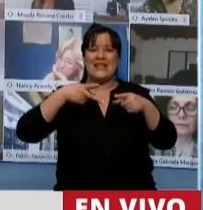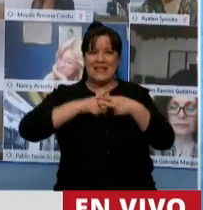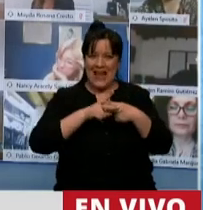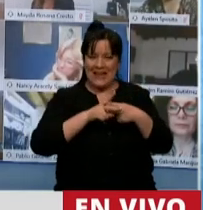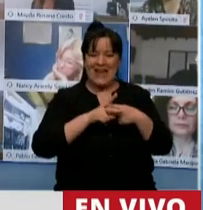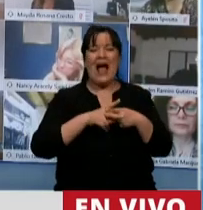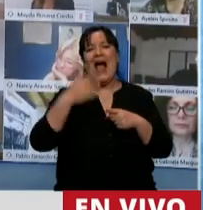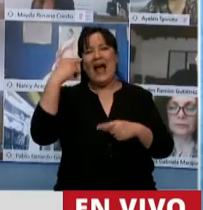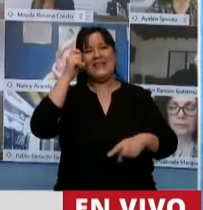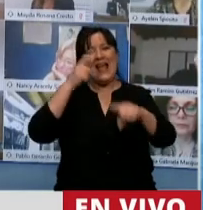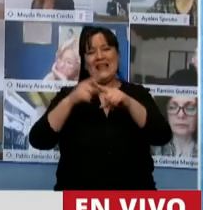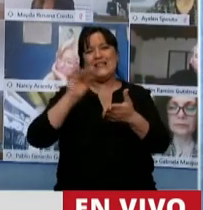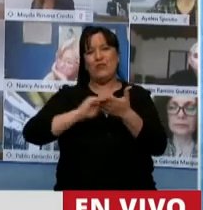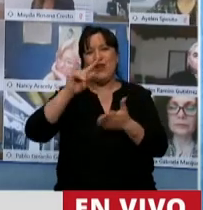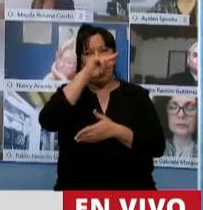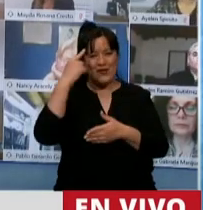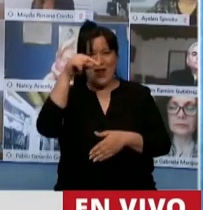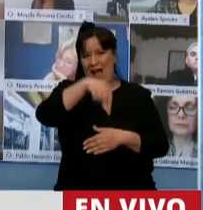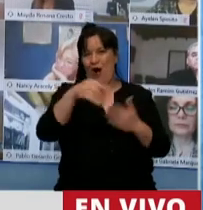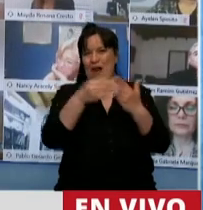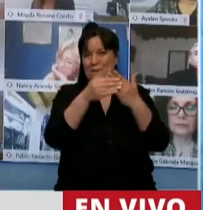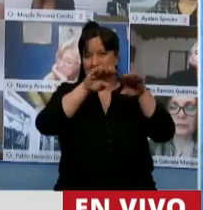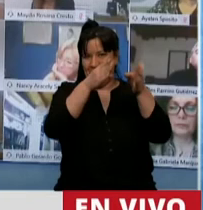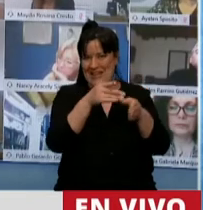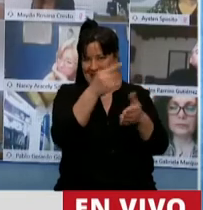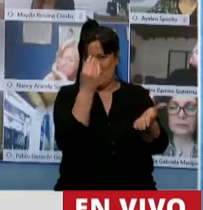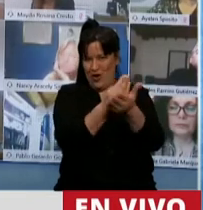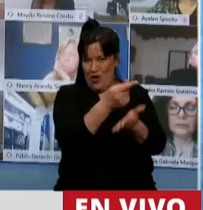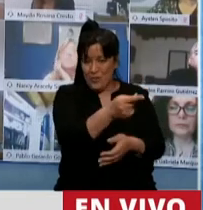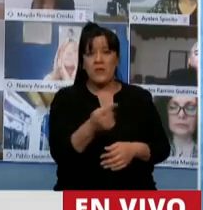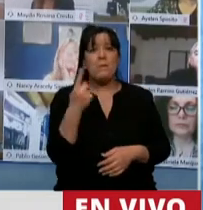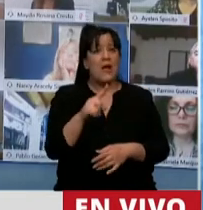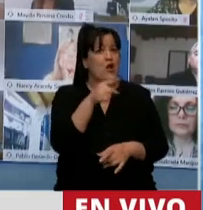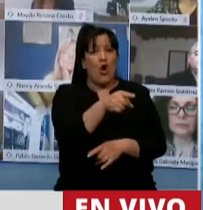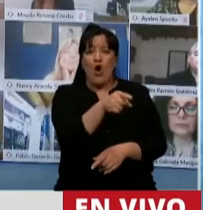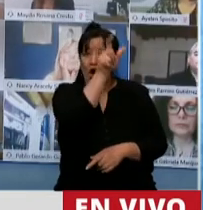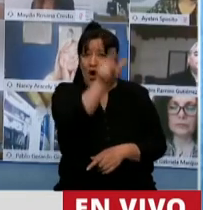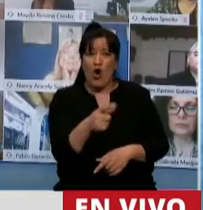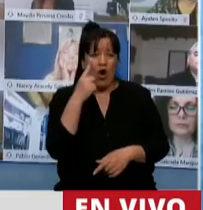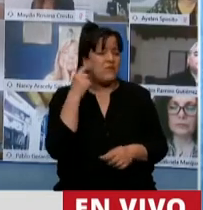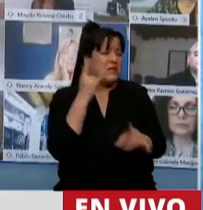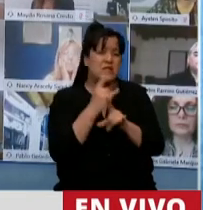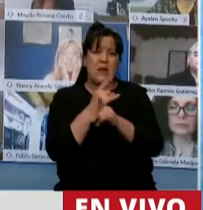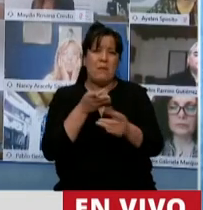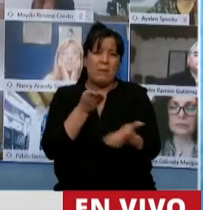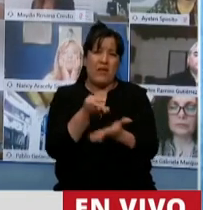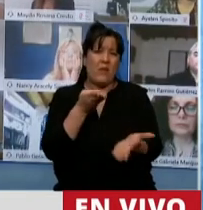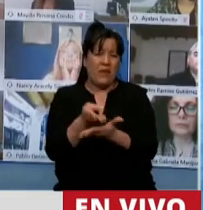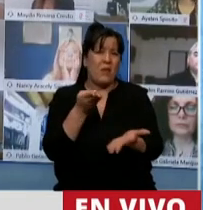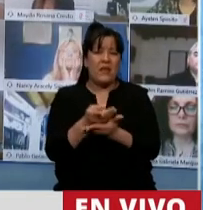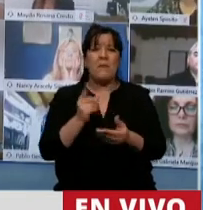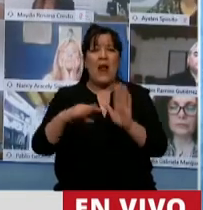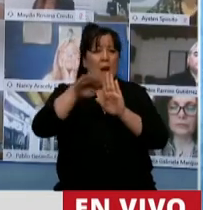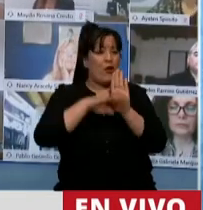en su momento era diputado nacional, y que siempre pedía para que no se desmantela este